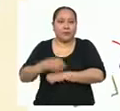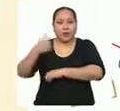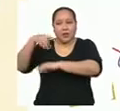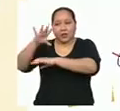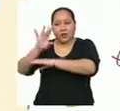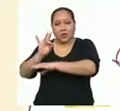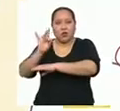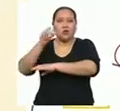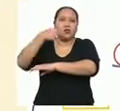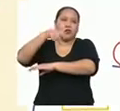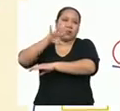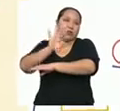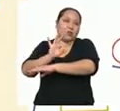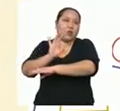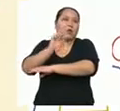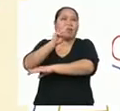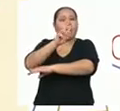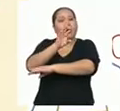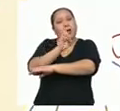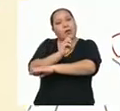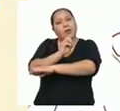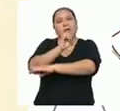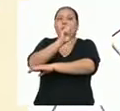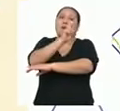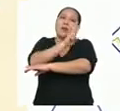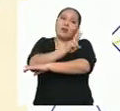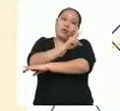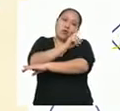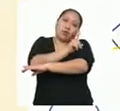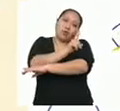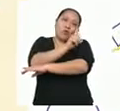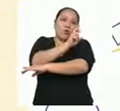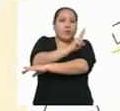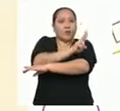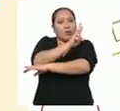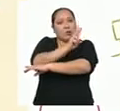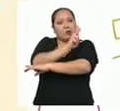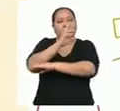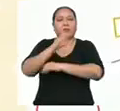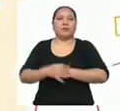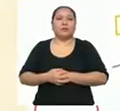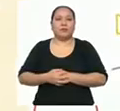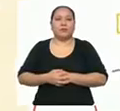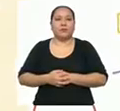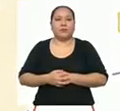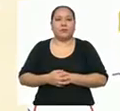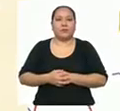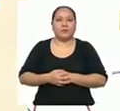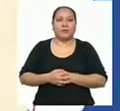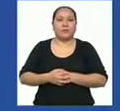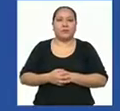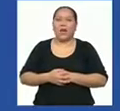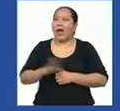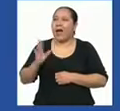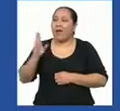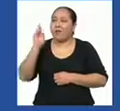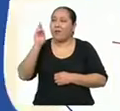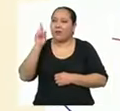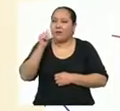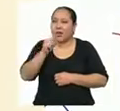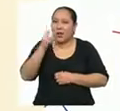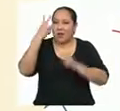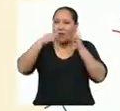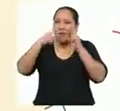18, 19, 20, 21 y 22. Profesora, ahí